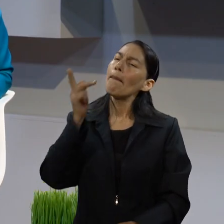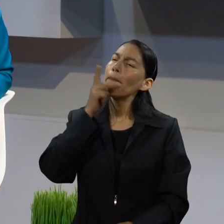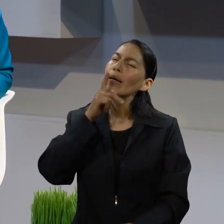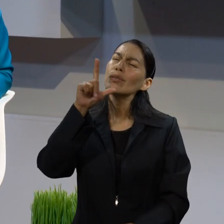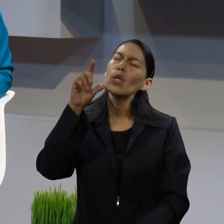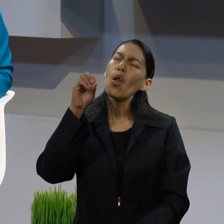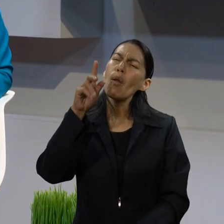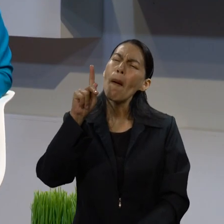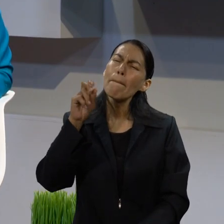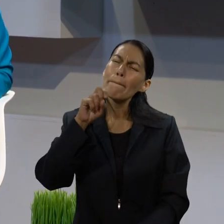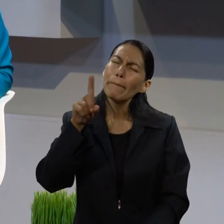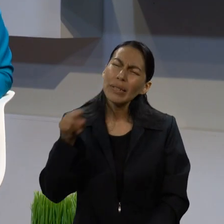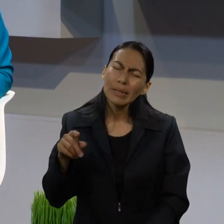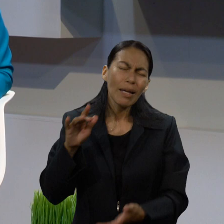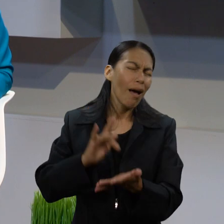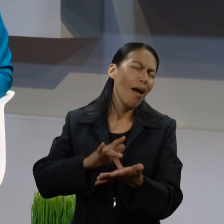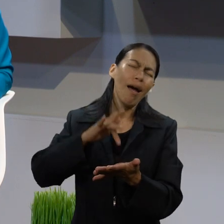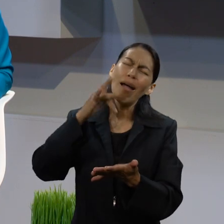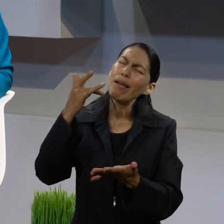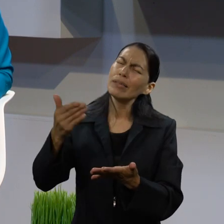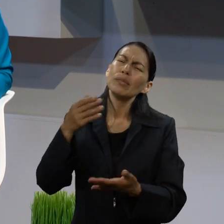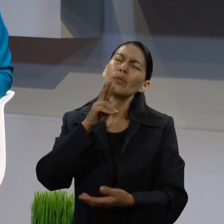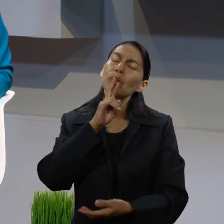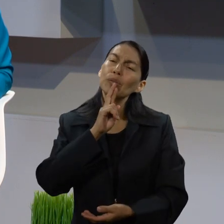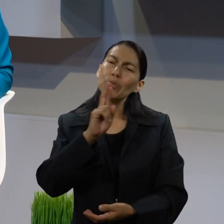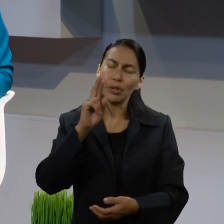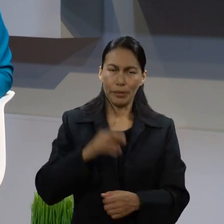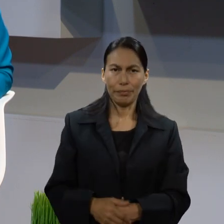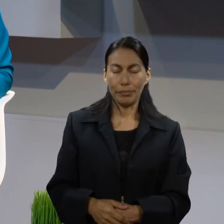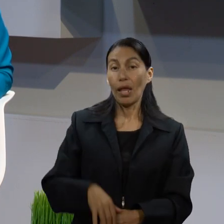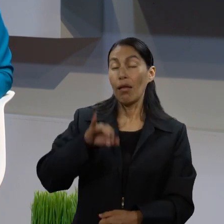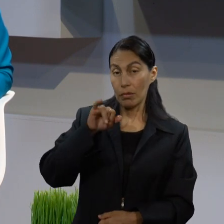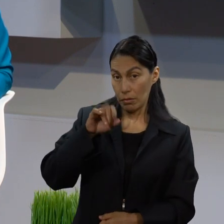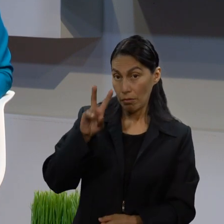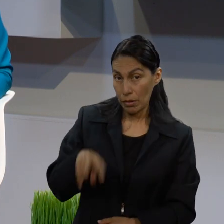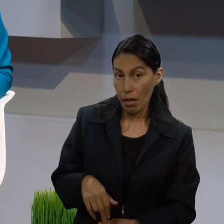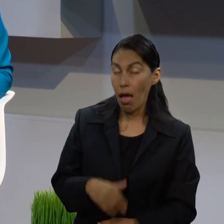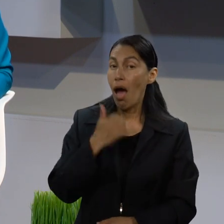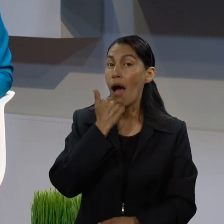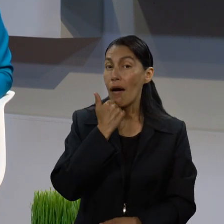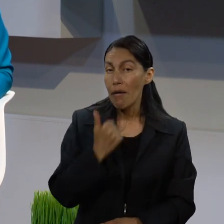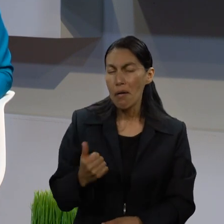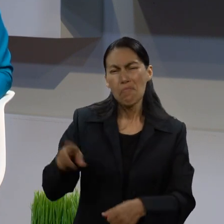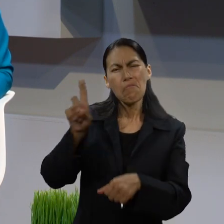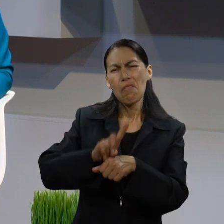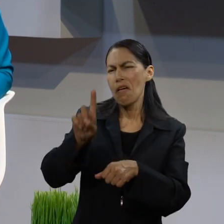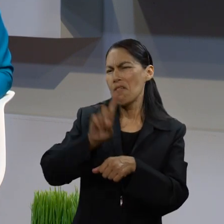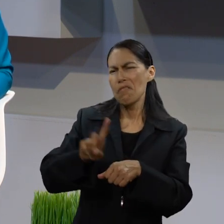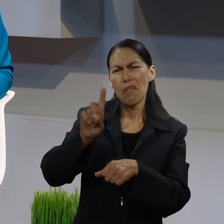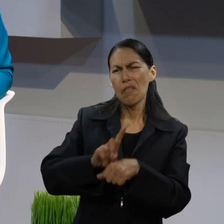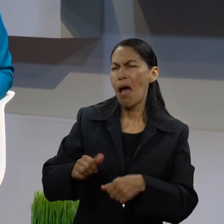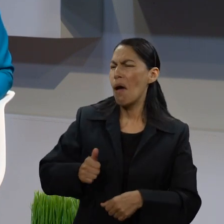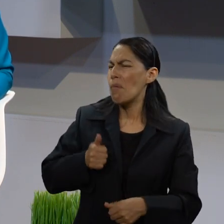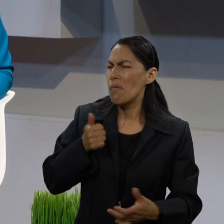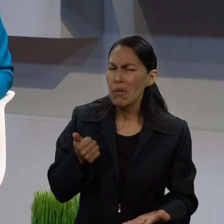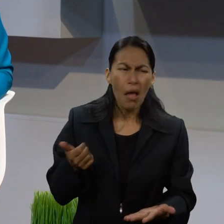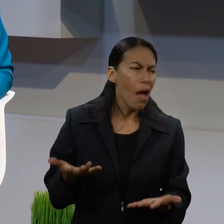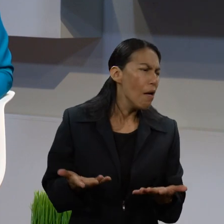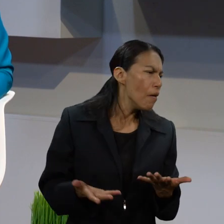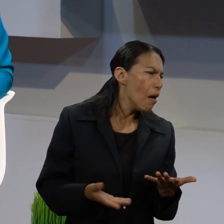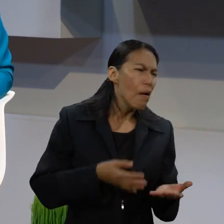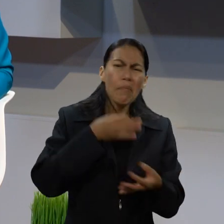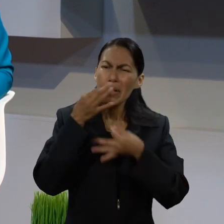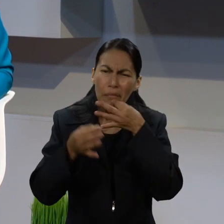Muchísimas gracias, Pastor López, por tan atinada respuesta. Sí, Abraham en su diario